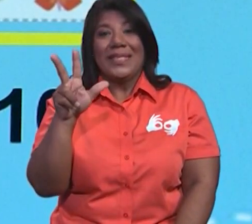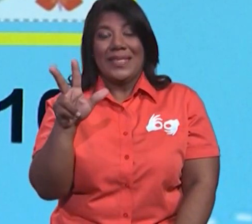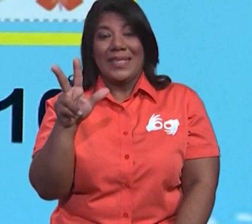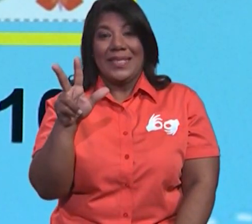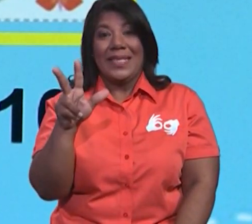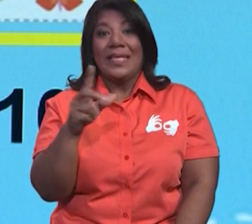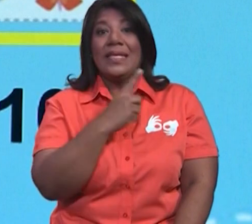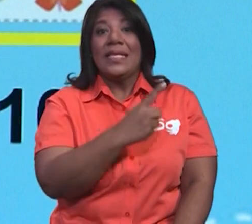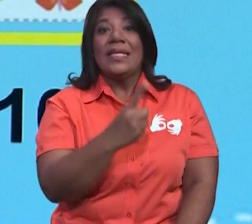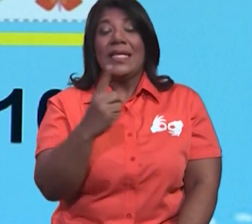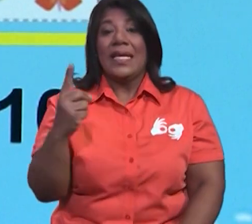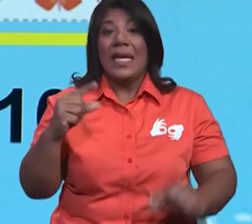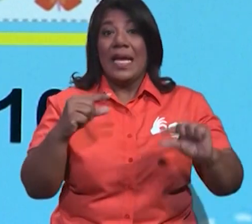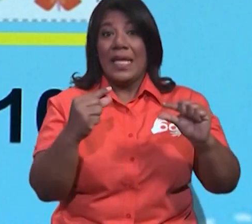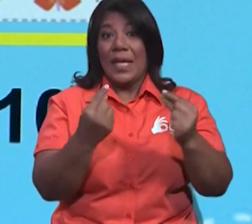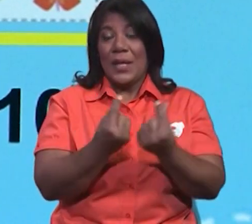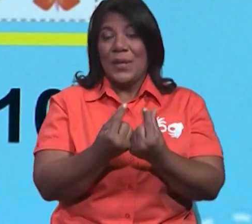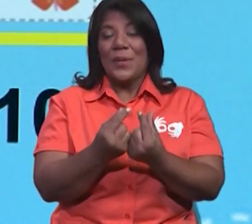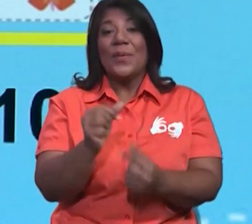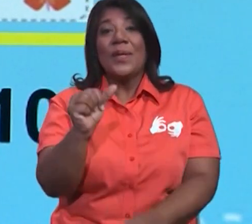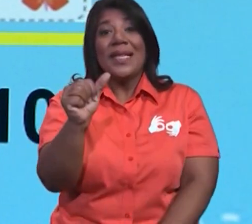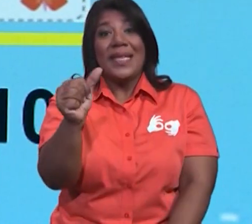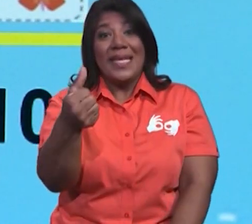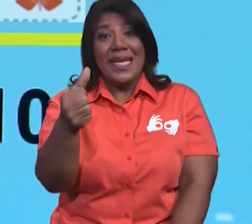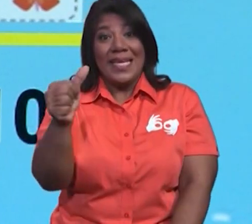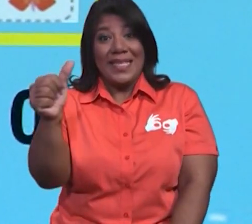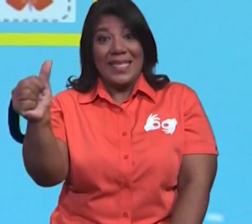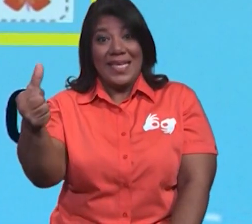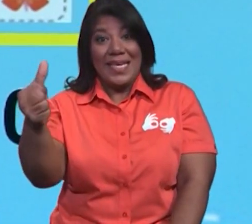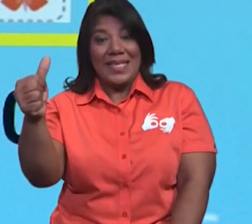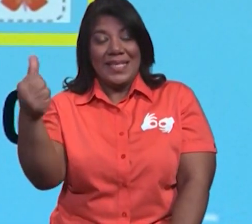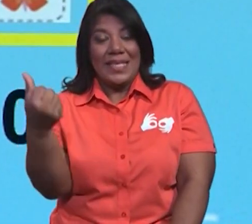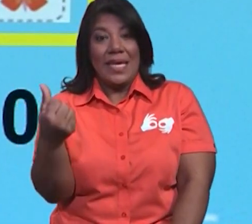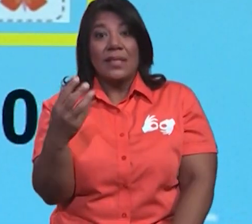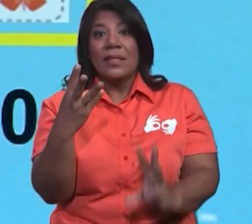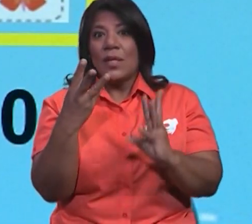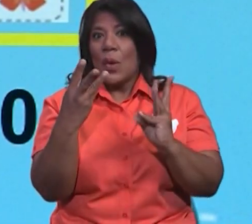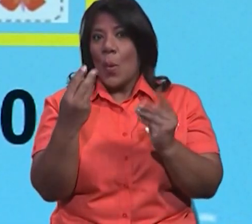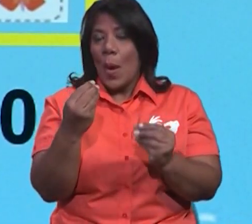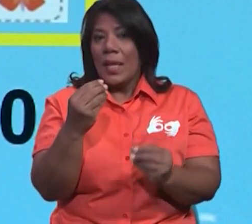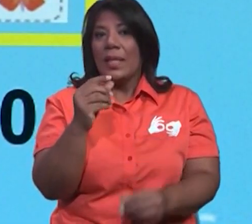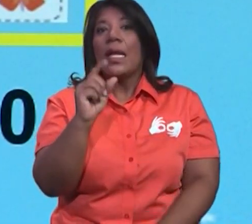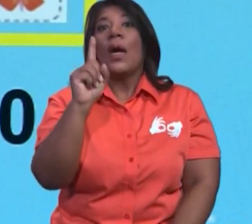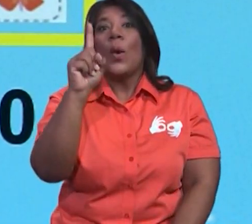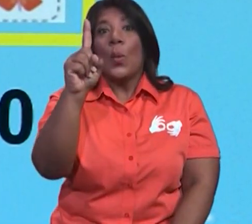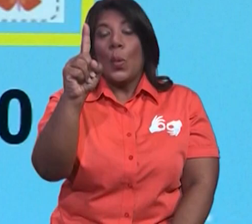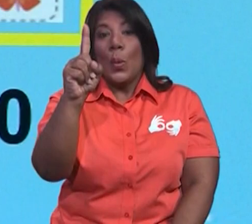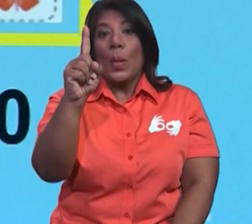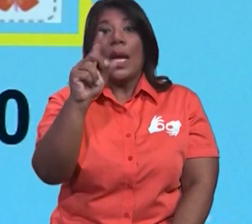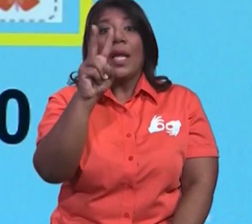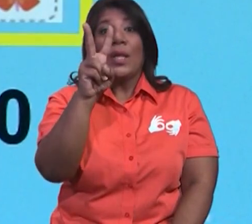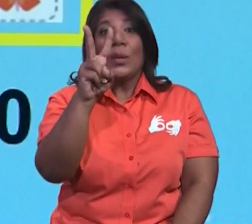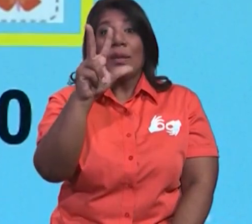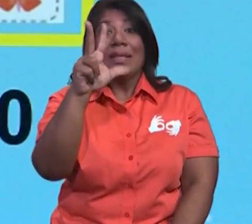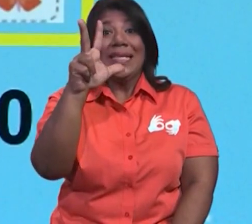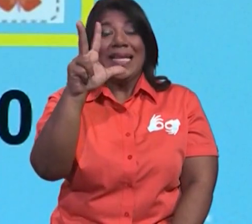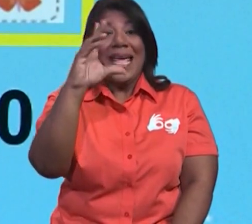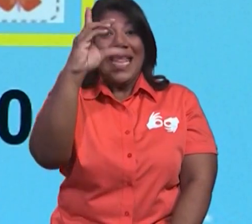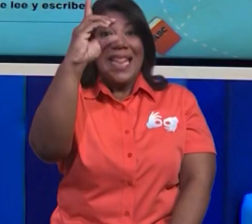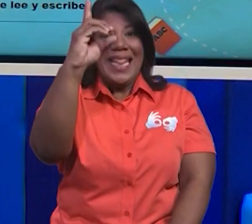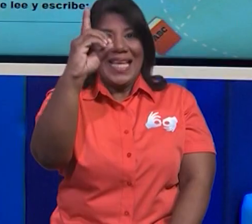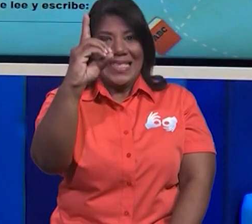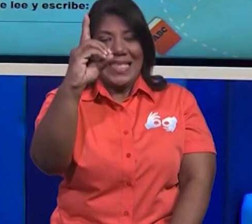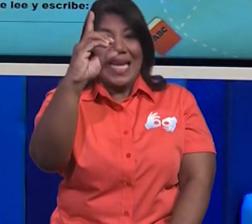cada grupo, ¿cuántas mariposas hay? Hay 10 mariposas. ¿Tenemos cuántas decenas? Tenemos una, dos, tres